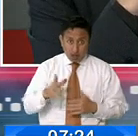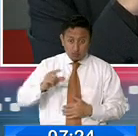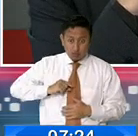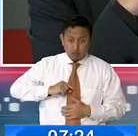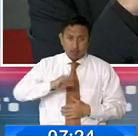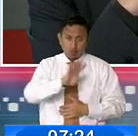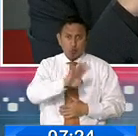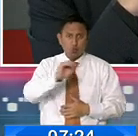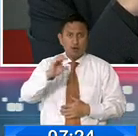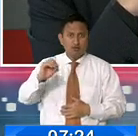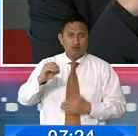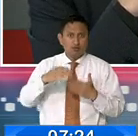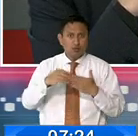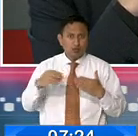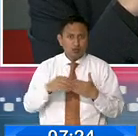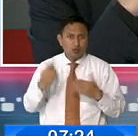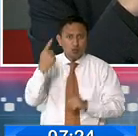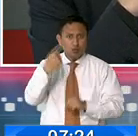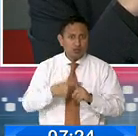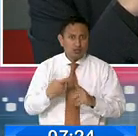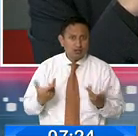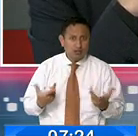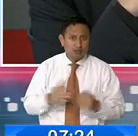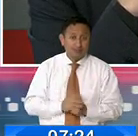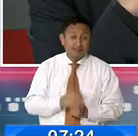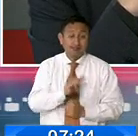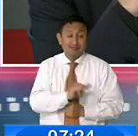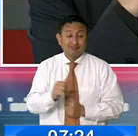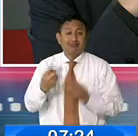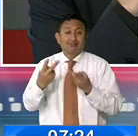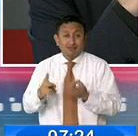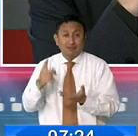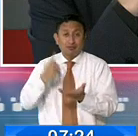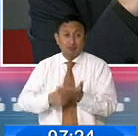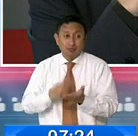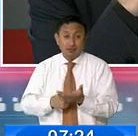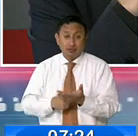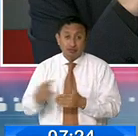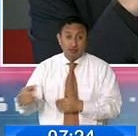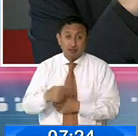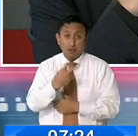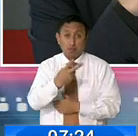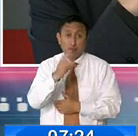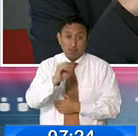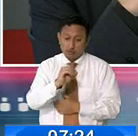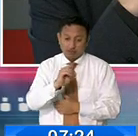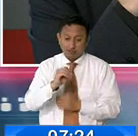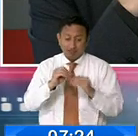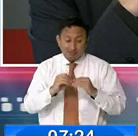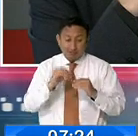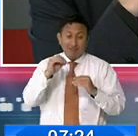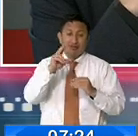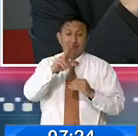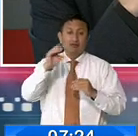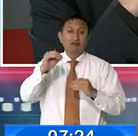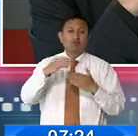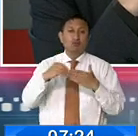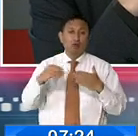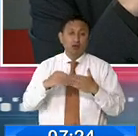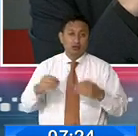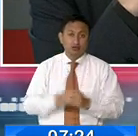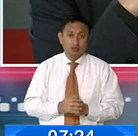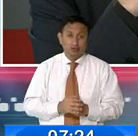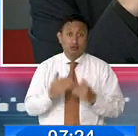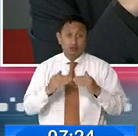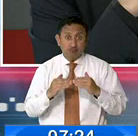Pero también hay un estudio en donde este número no es solamente de 20, sino de hasta 30 dólares. Entonces, ya